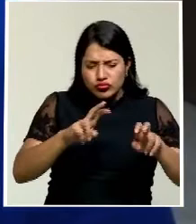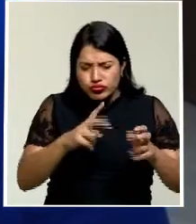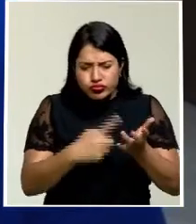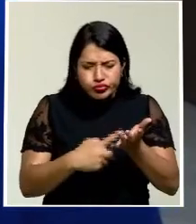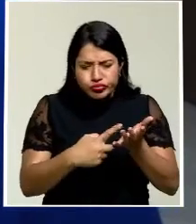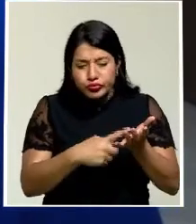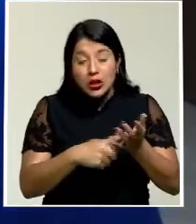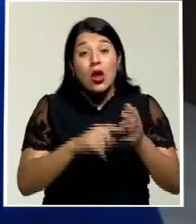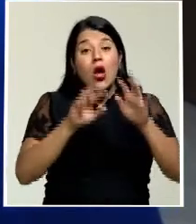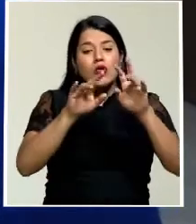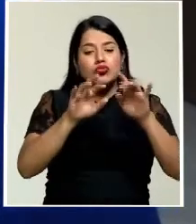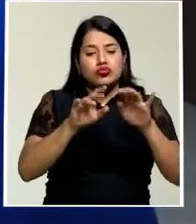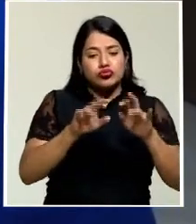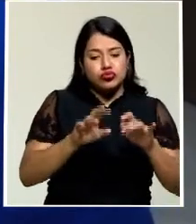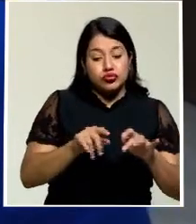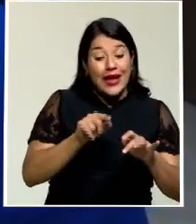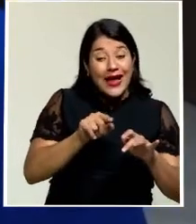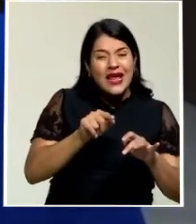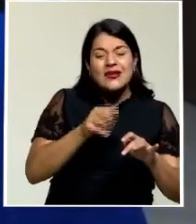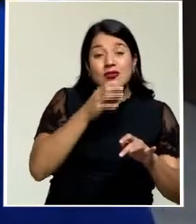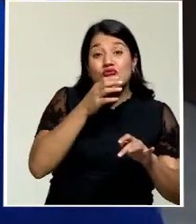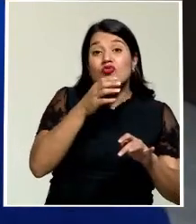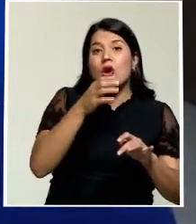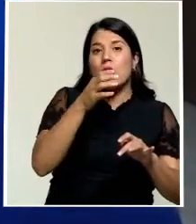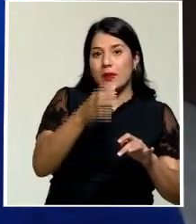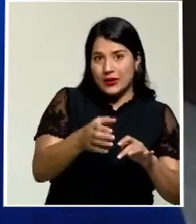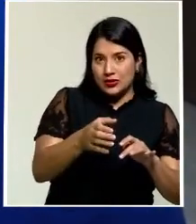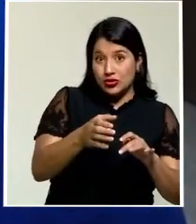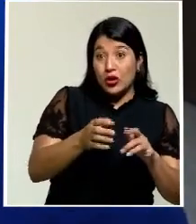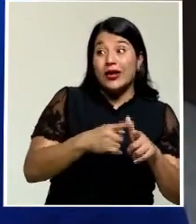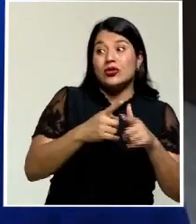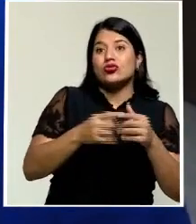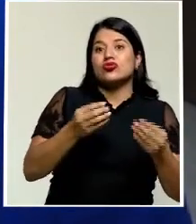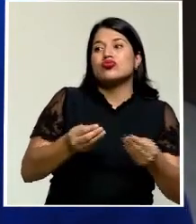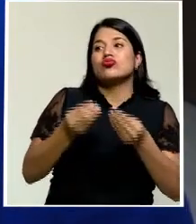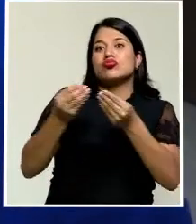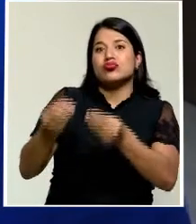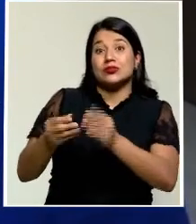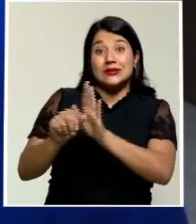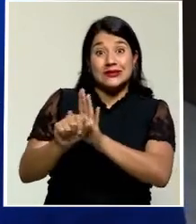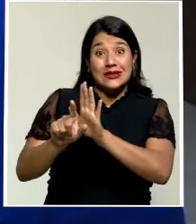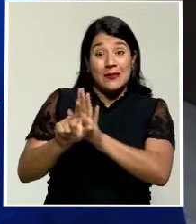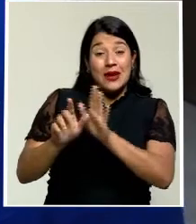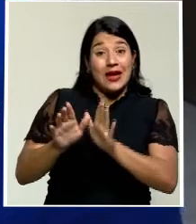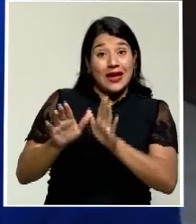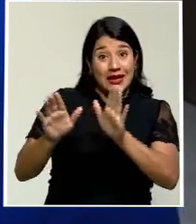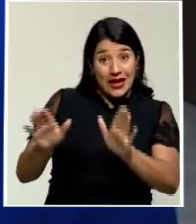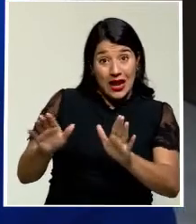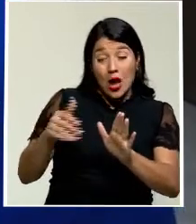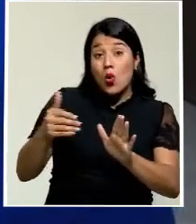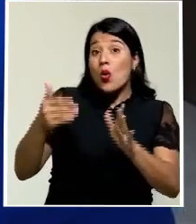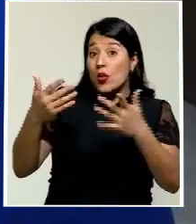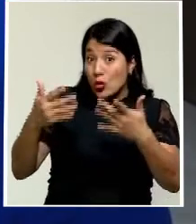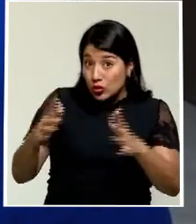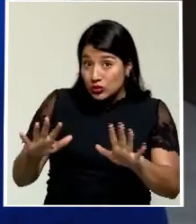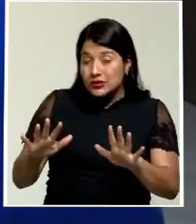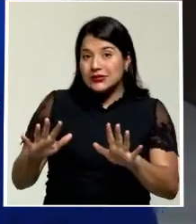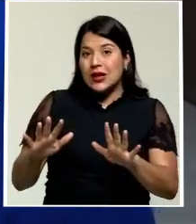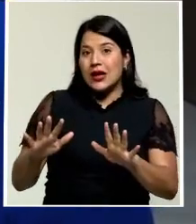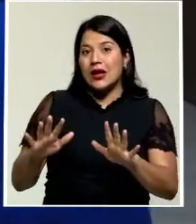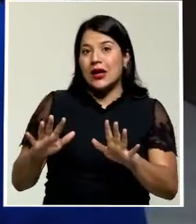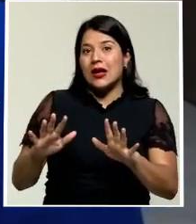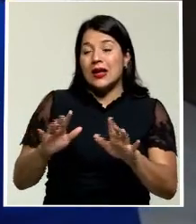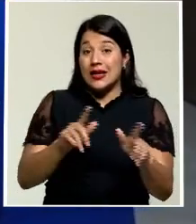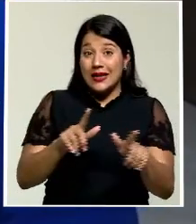recomendación que se va a generar el Pleno Legislativo, quien en el momento que se mantenga dictaminado se traslada con un